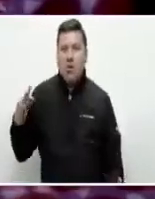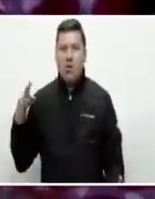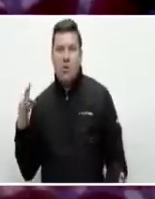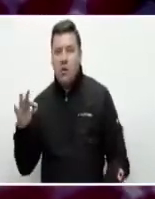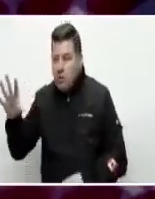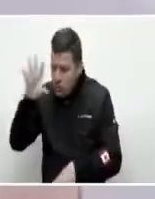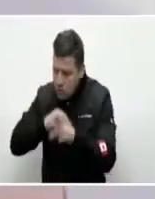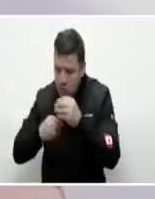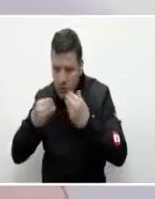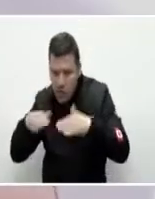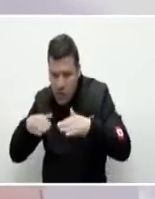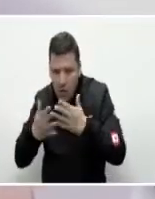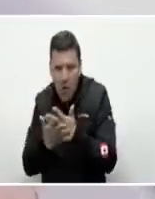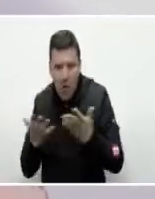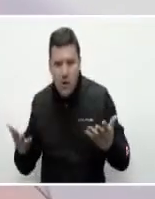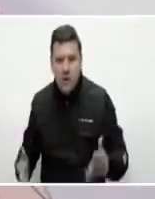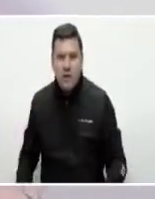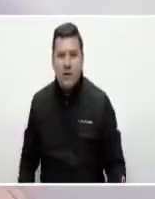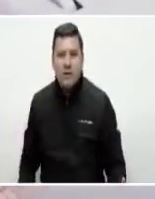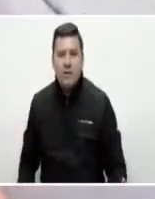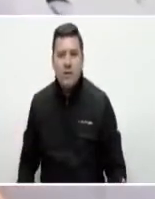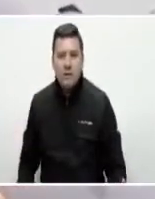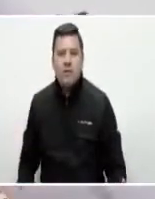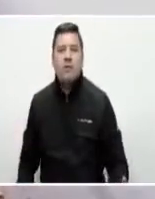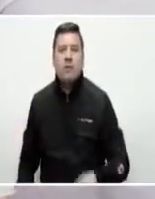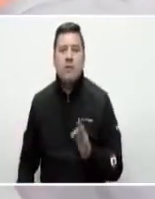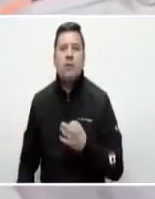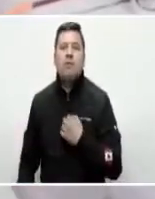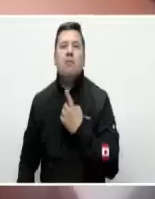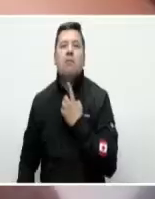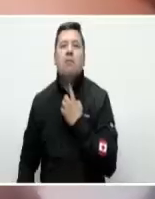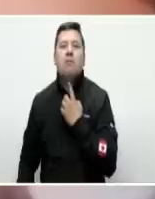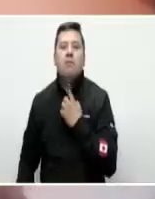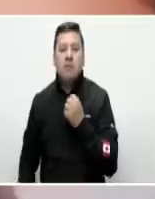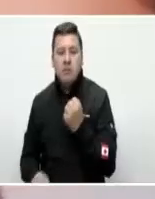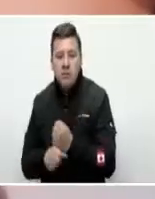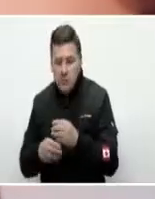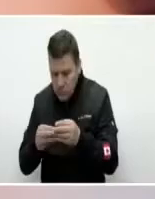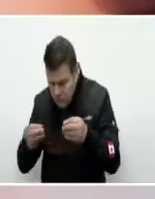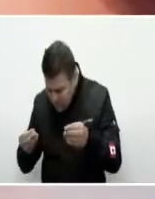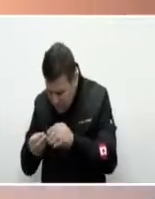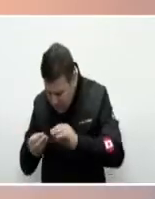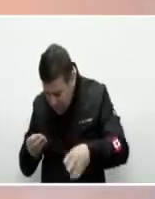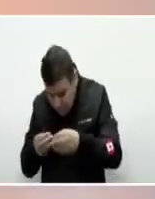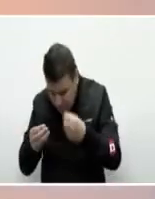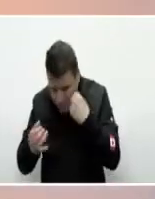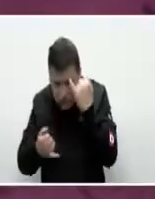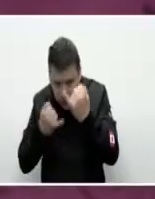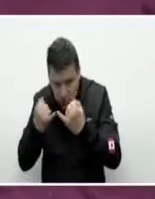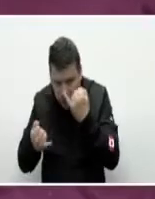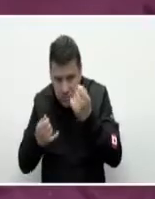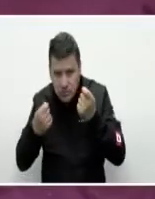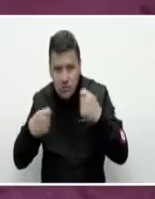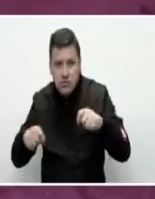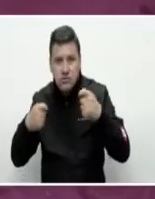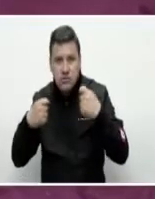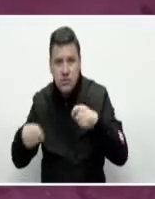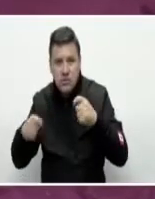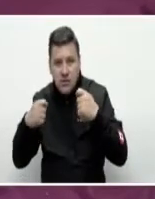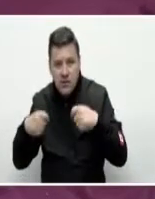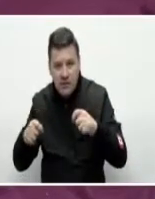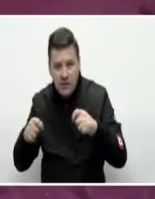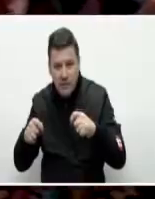aprender el manejo de máquina. Siempre me ha gustado trabajar con retazos de tela y empecé entonces a vender estos